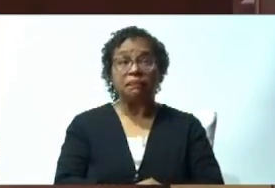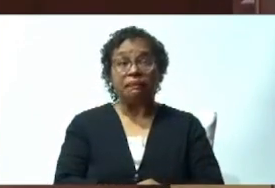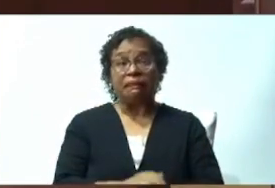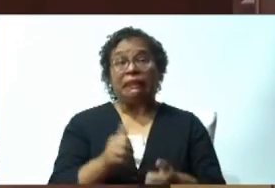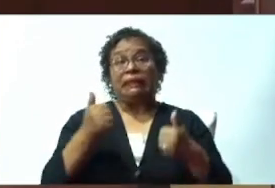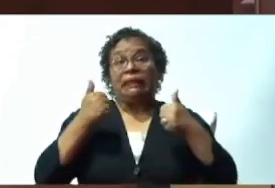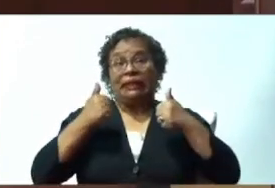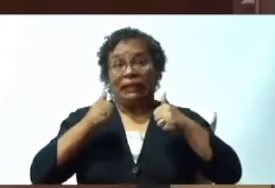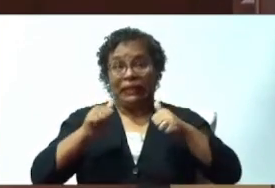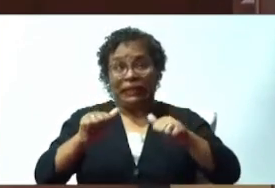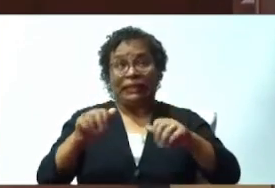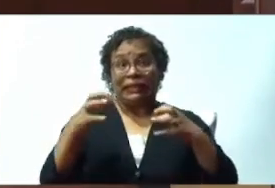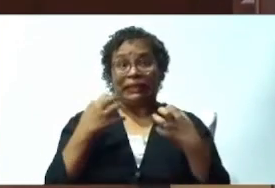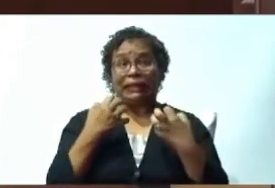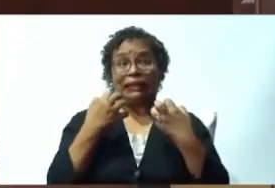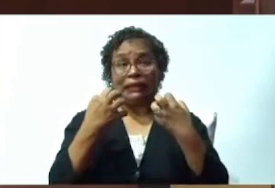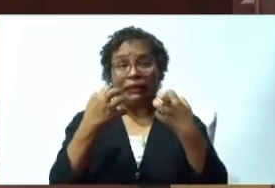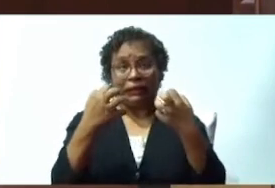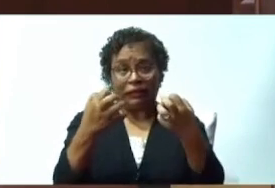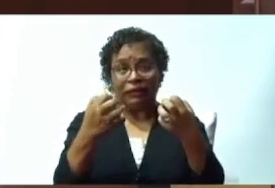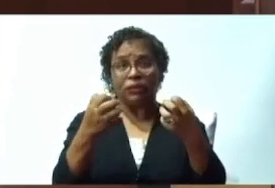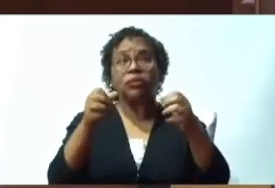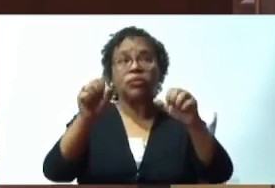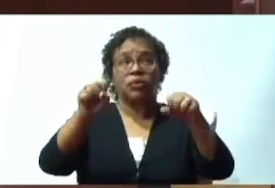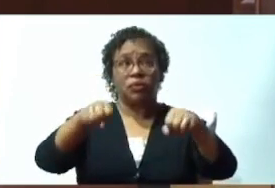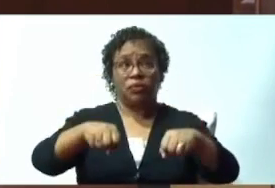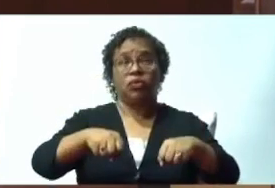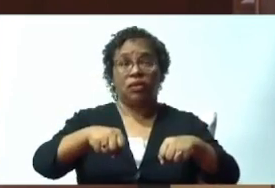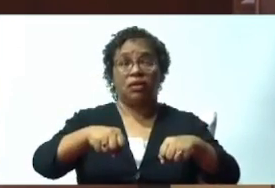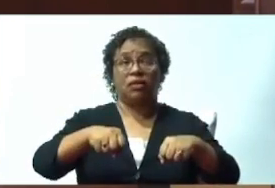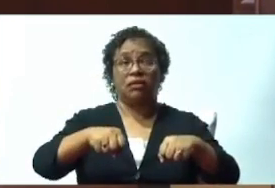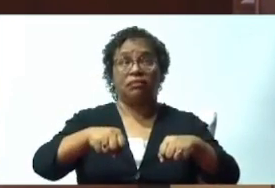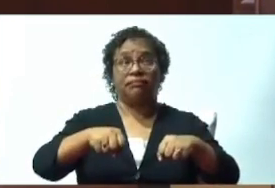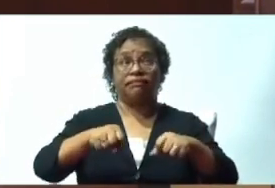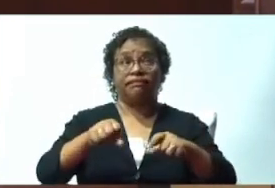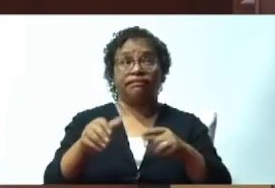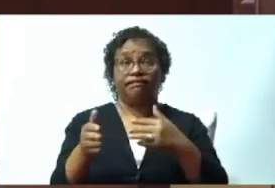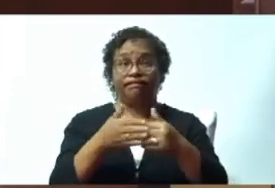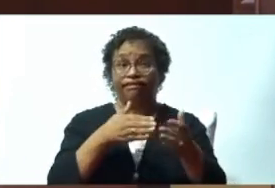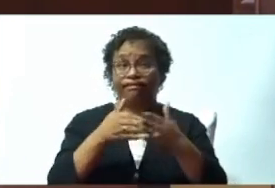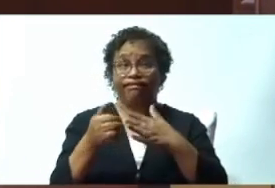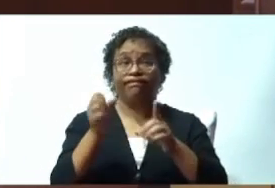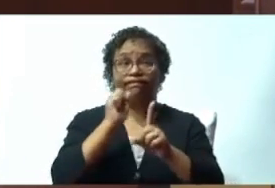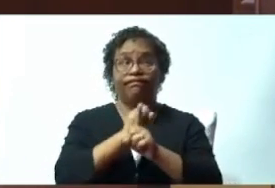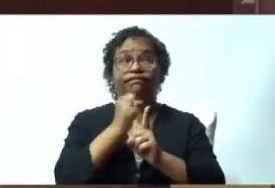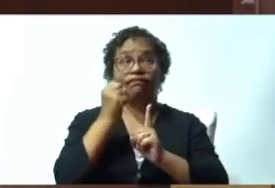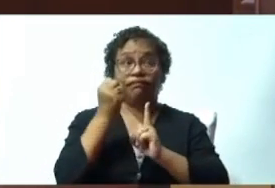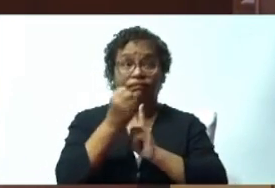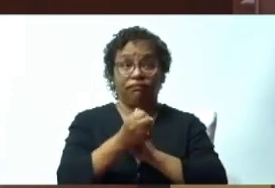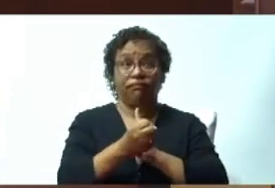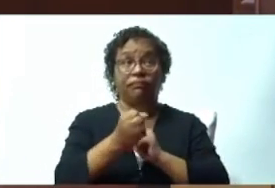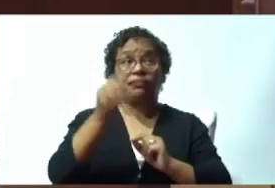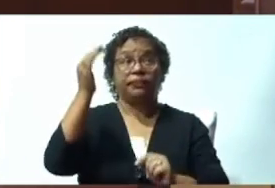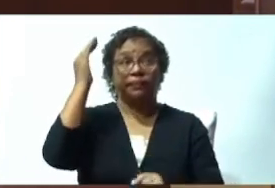aún con las circunstancias que tenemos. Ustedes saben que estamos en un periodo